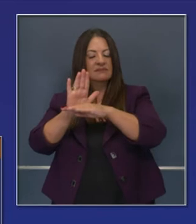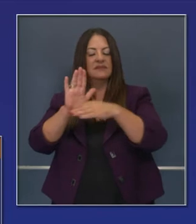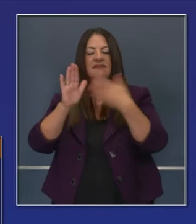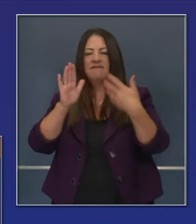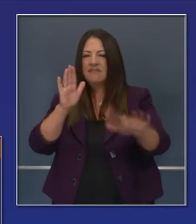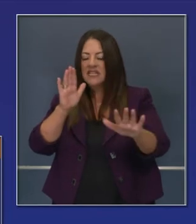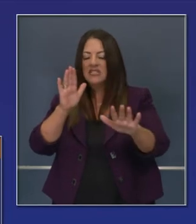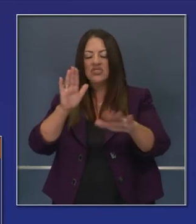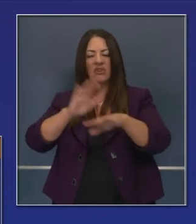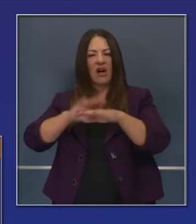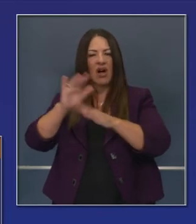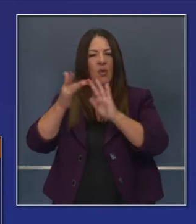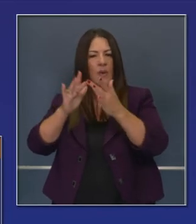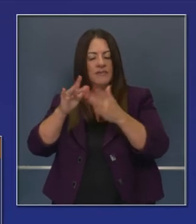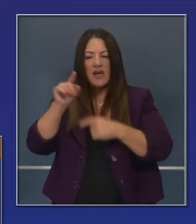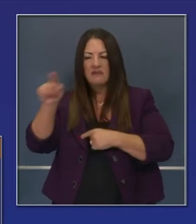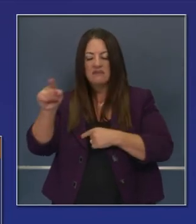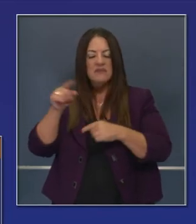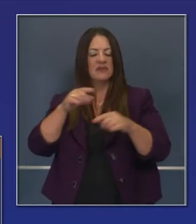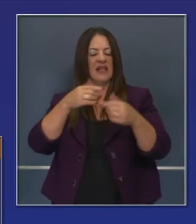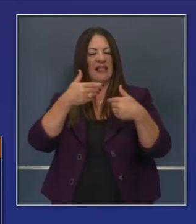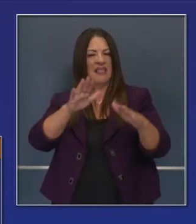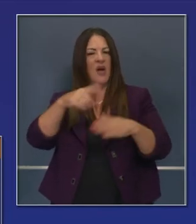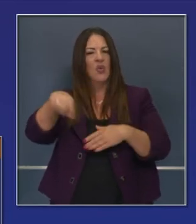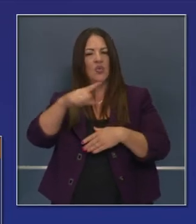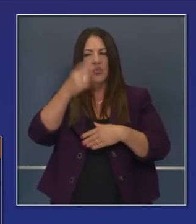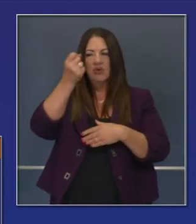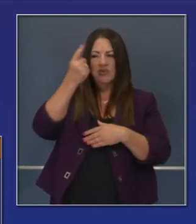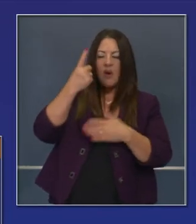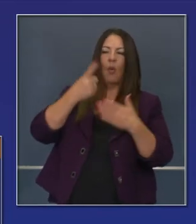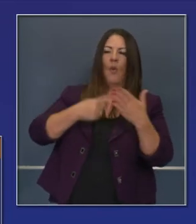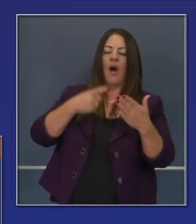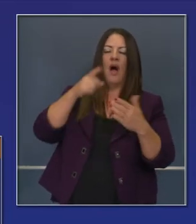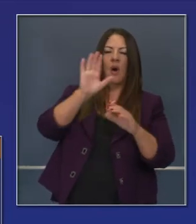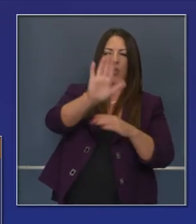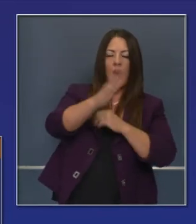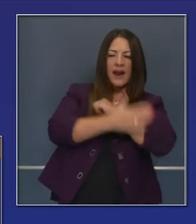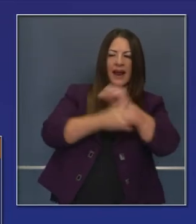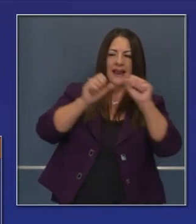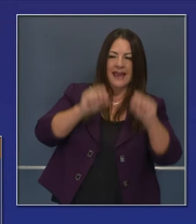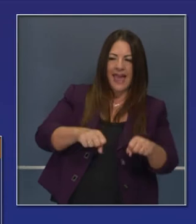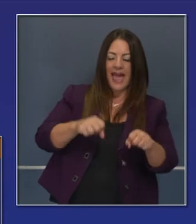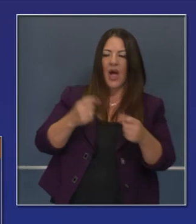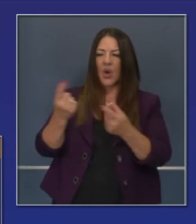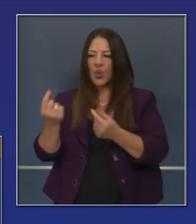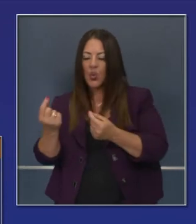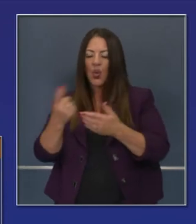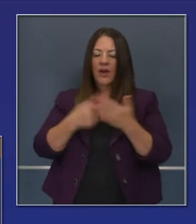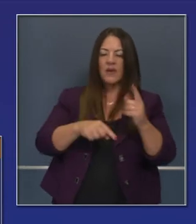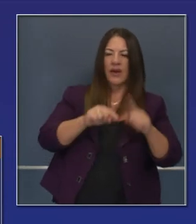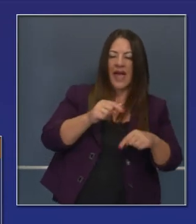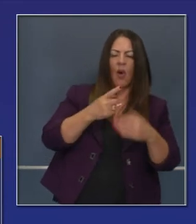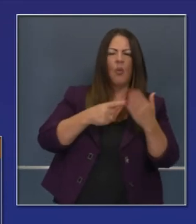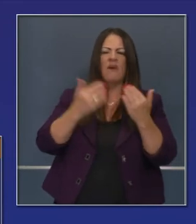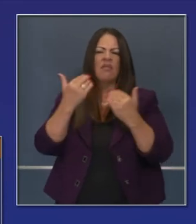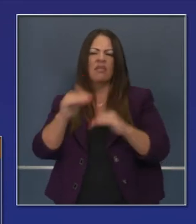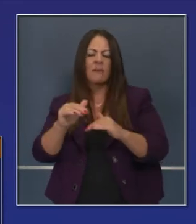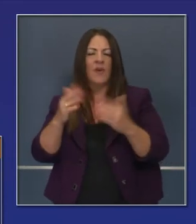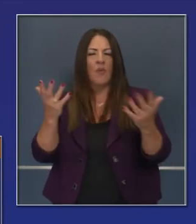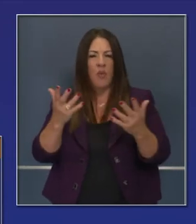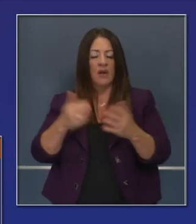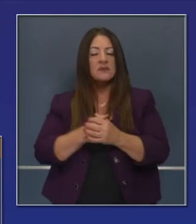apoyo y pautas, pero no aseveramos que estamos exigiendo